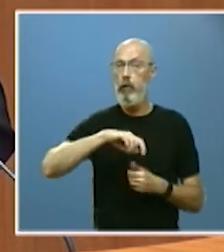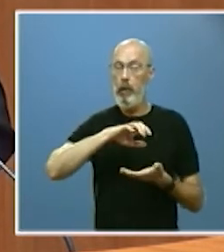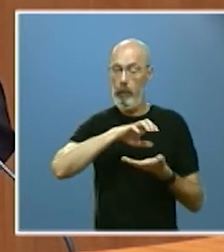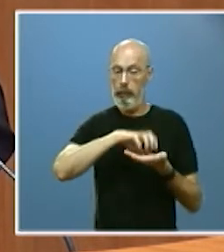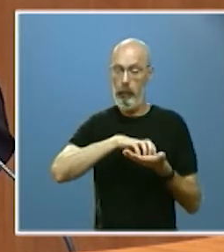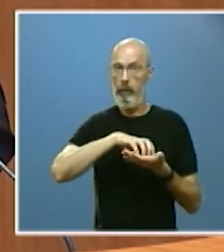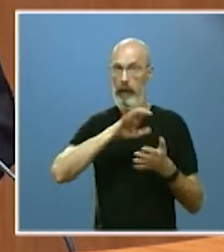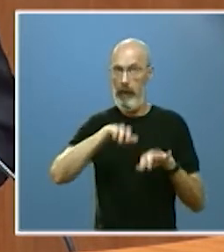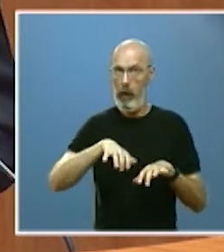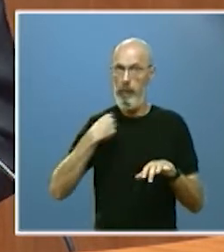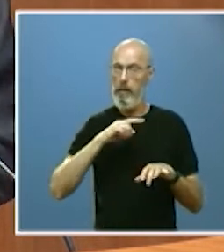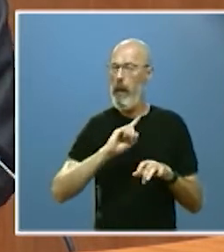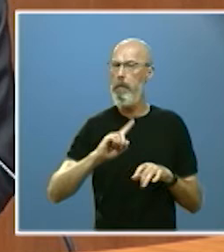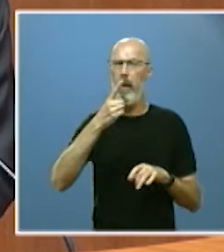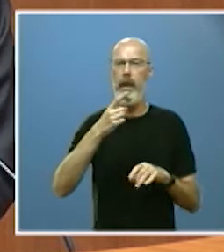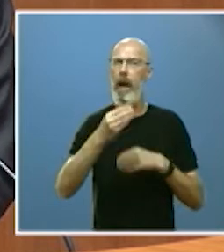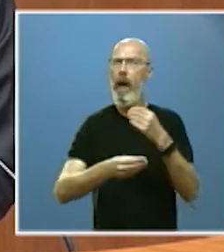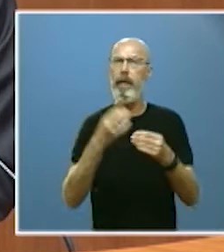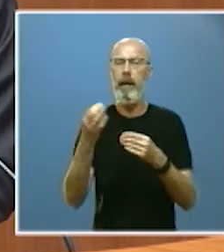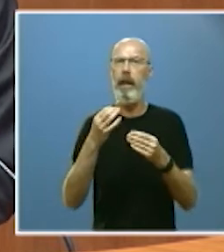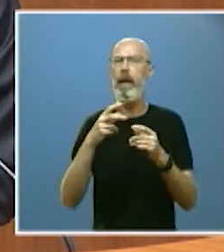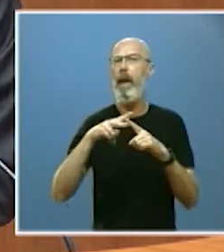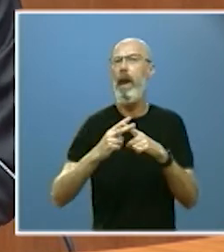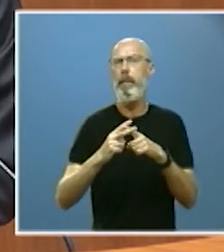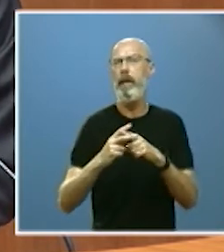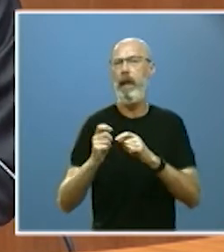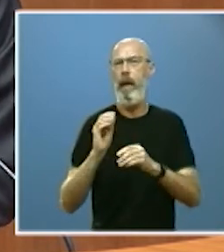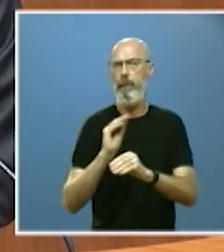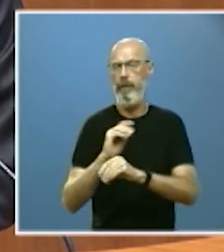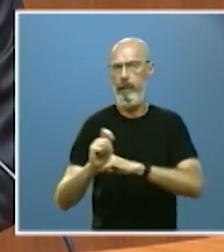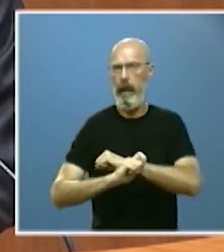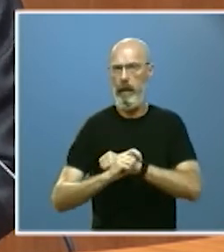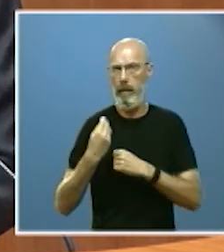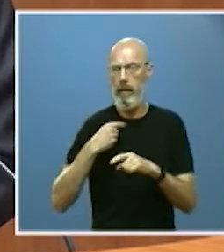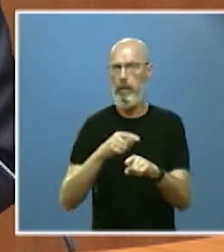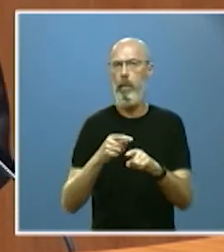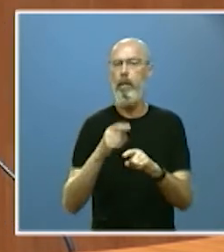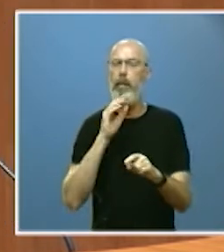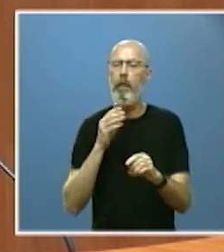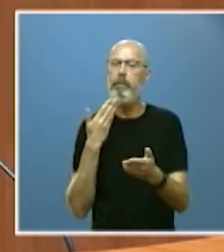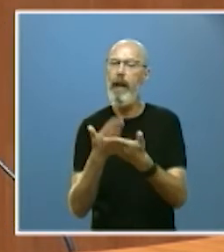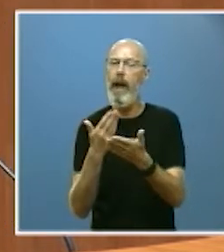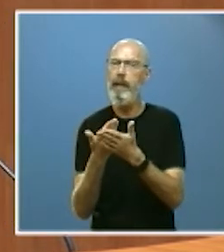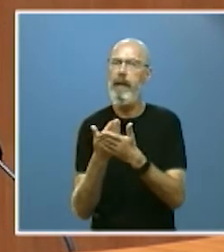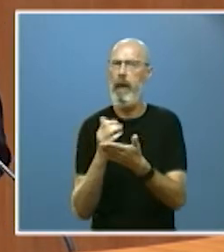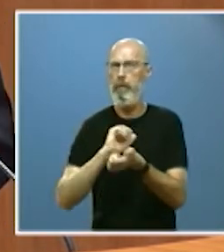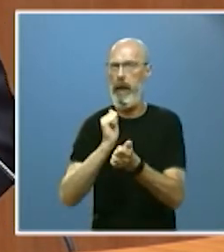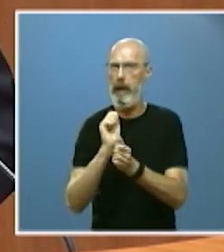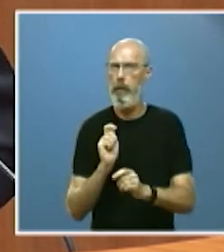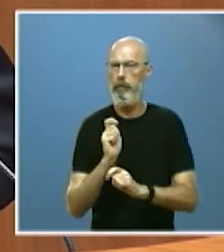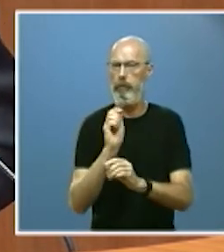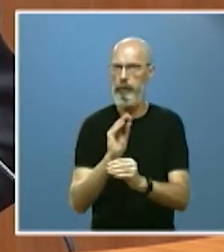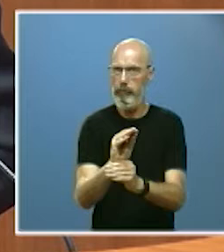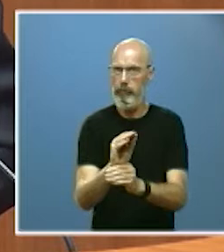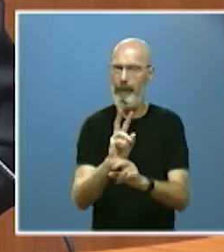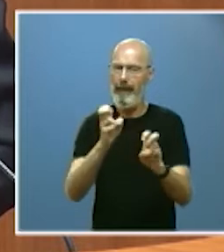aplicar el nuevo instrumento financiero FEADER para garantías de préstamos en el medio rural. Un instrumento financiero que va a